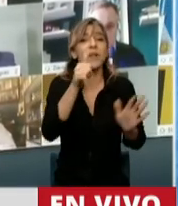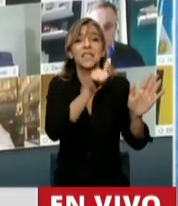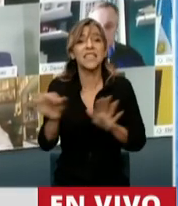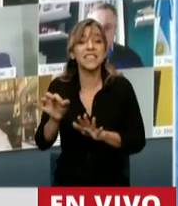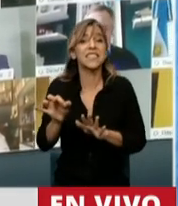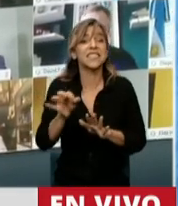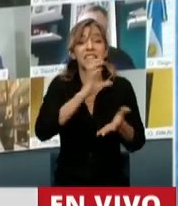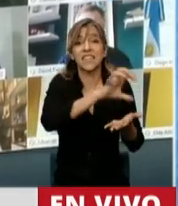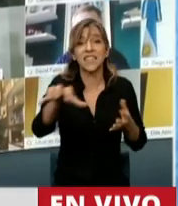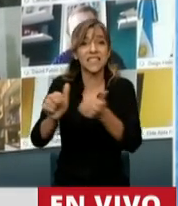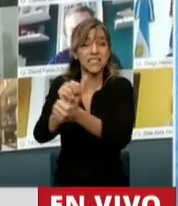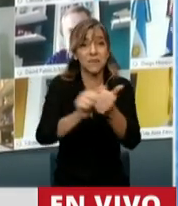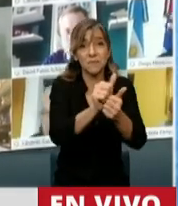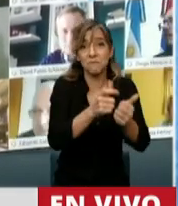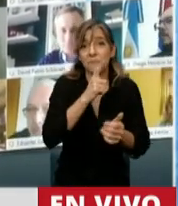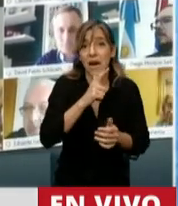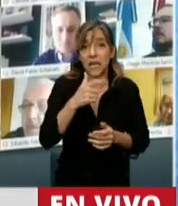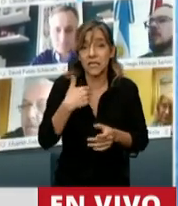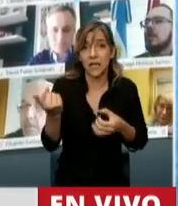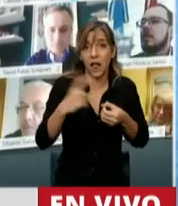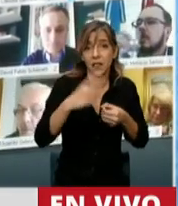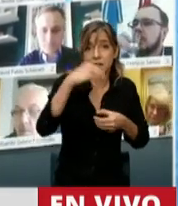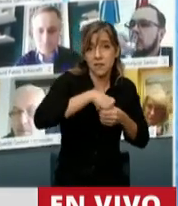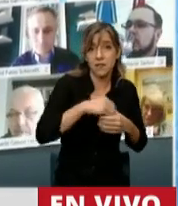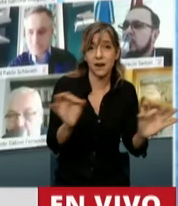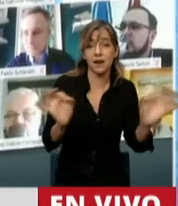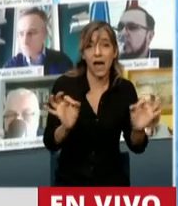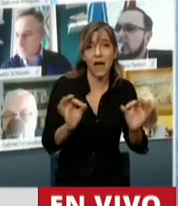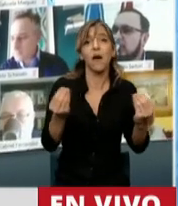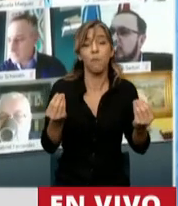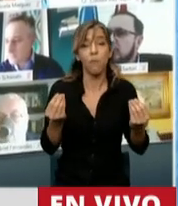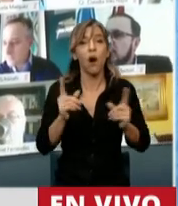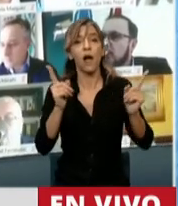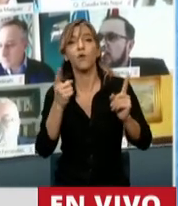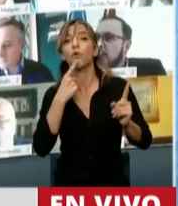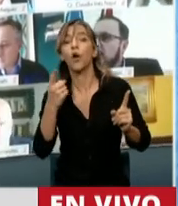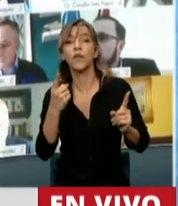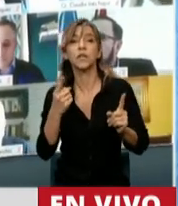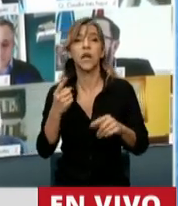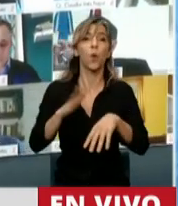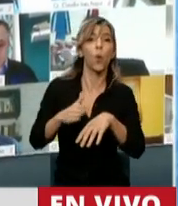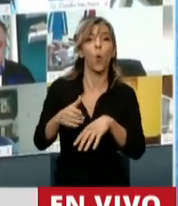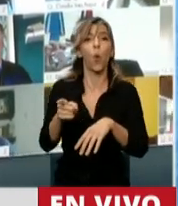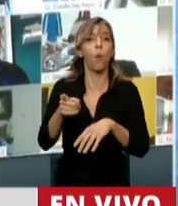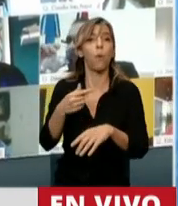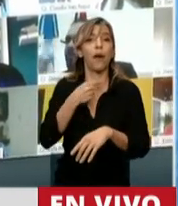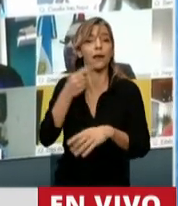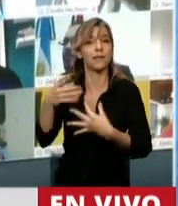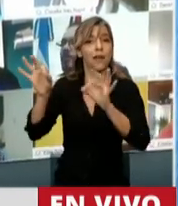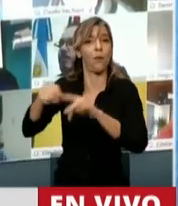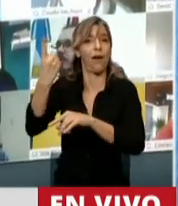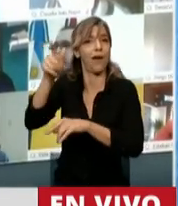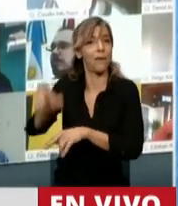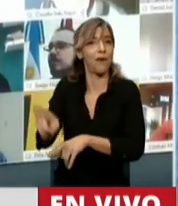en condiciones de entrar puedan entrar en esta facilidad de pago y además se dice otra mentira. Hay que decirla.